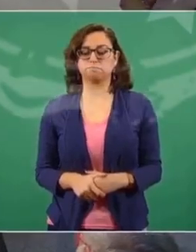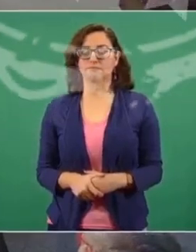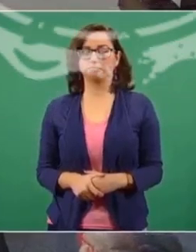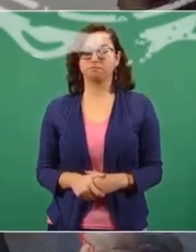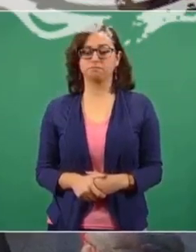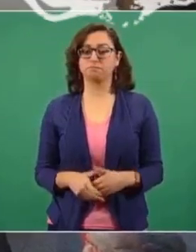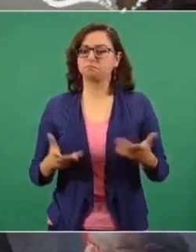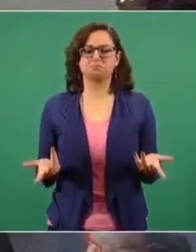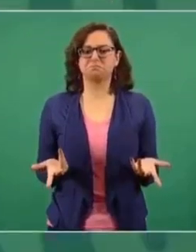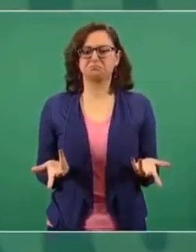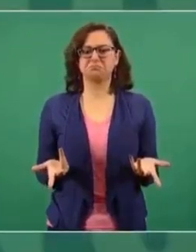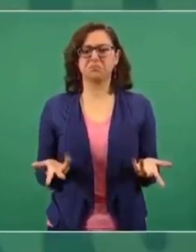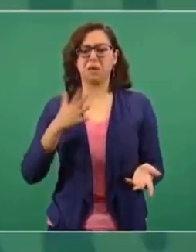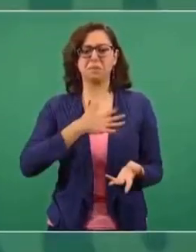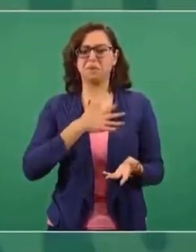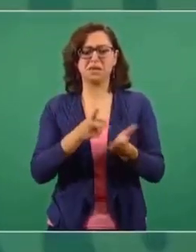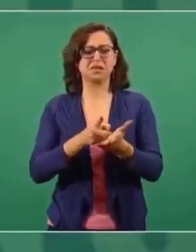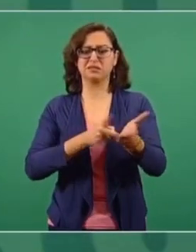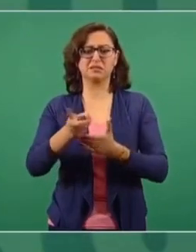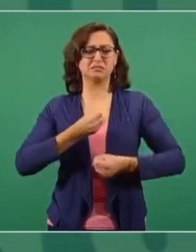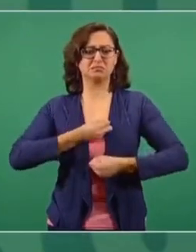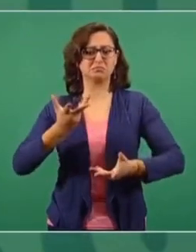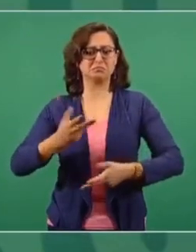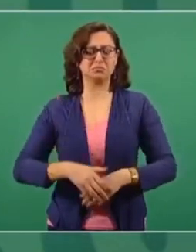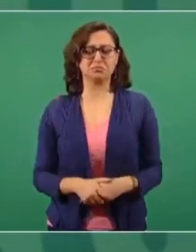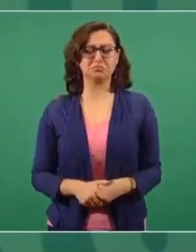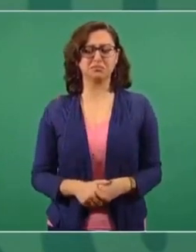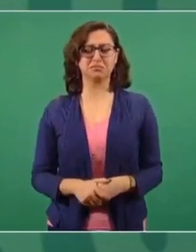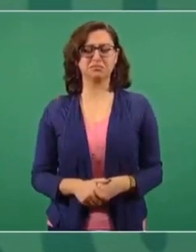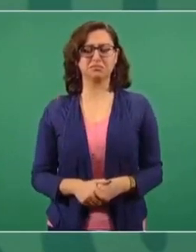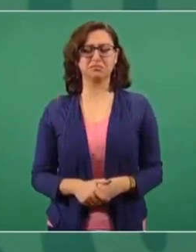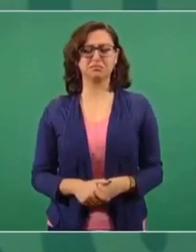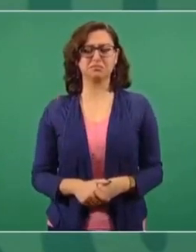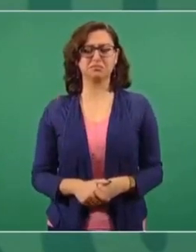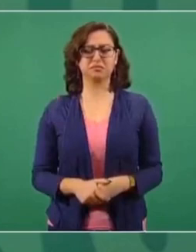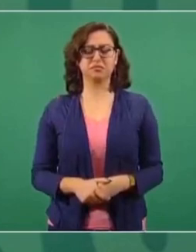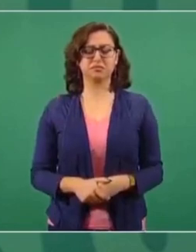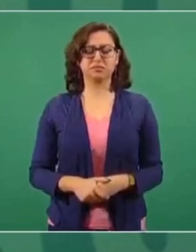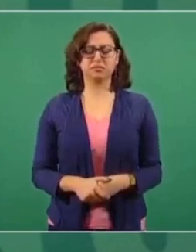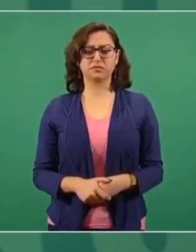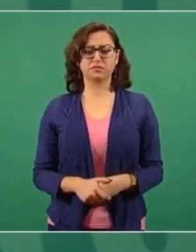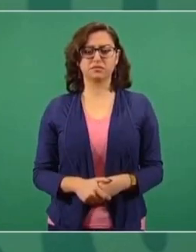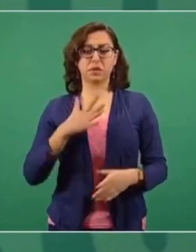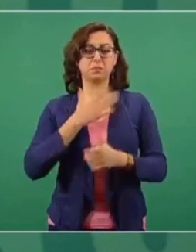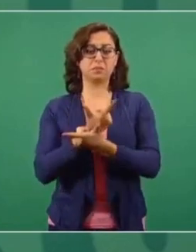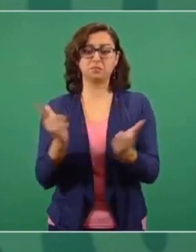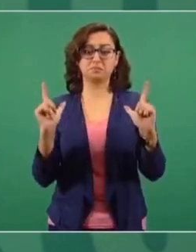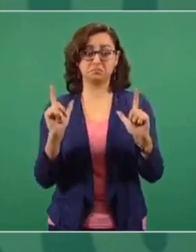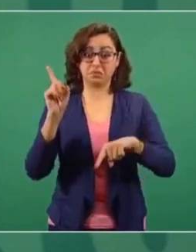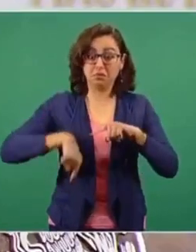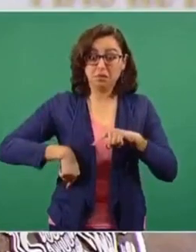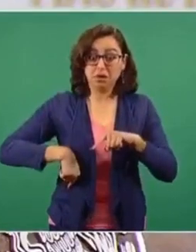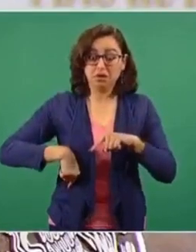No podrían hacerlo porque es mi derecho, mi manifestación, es mi libertad,